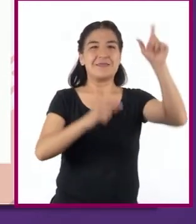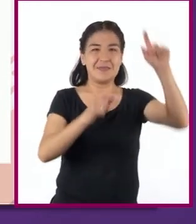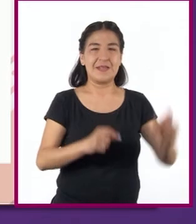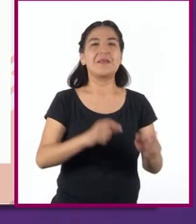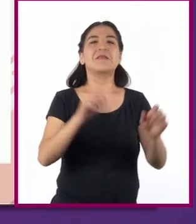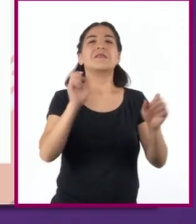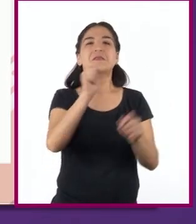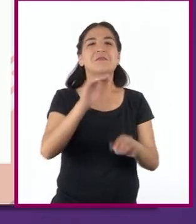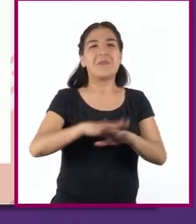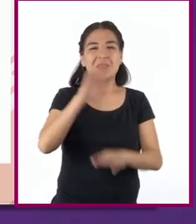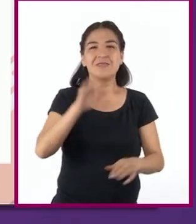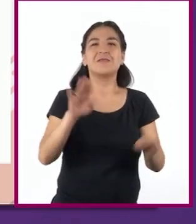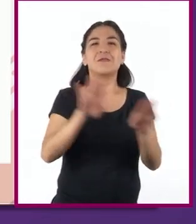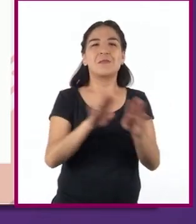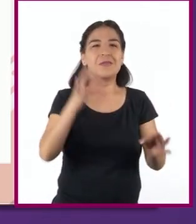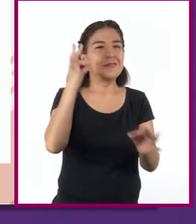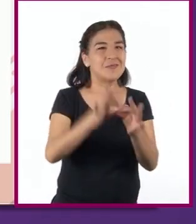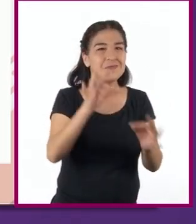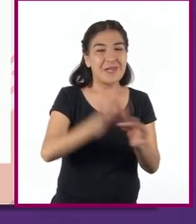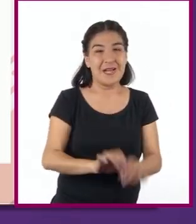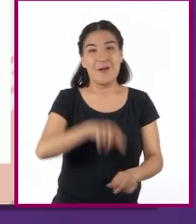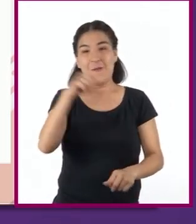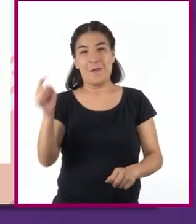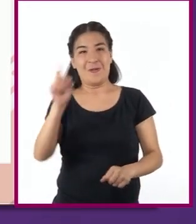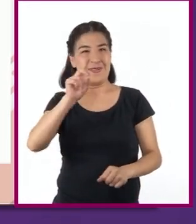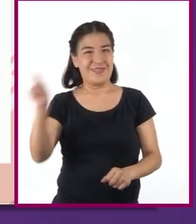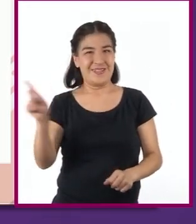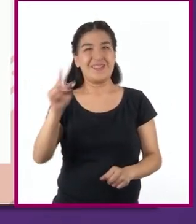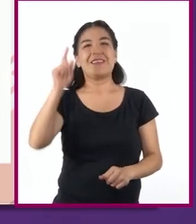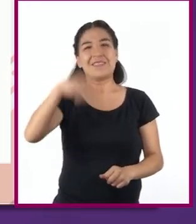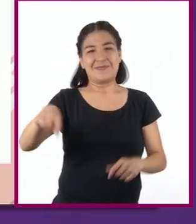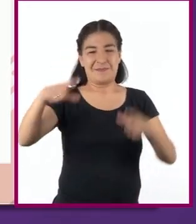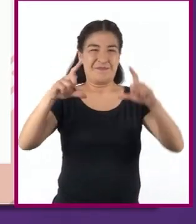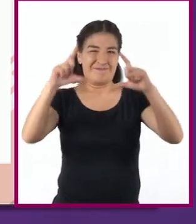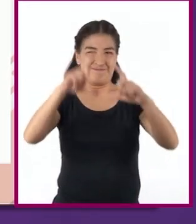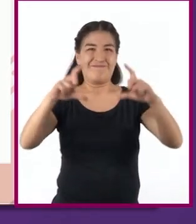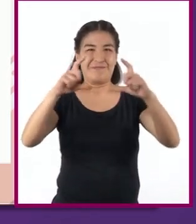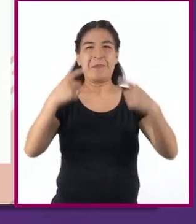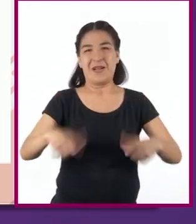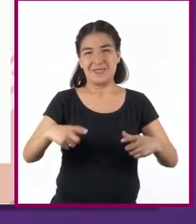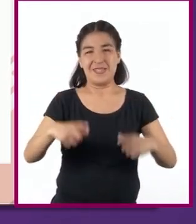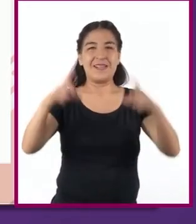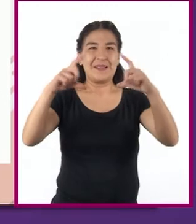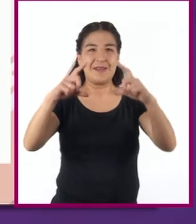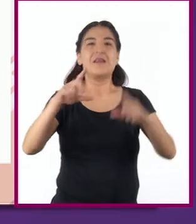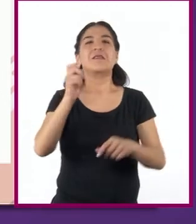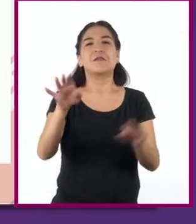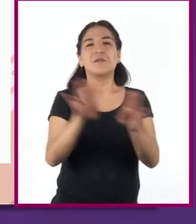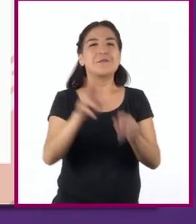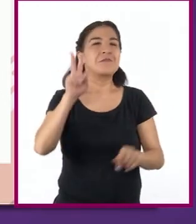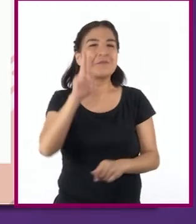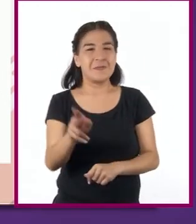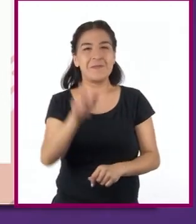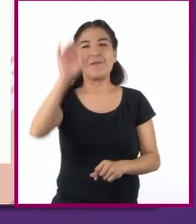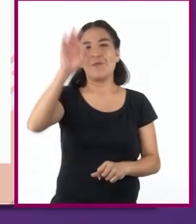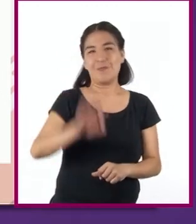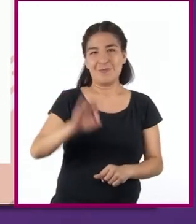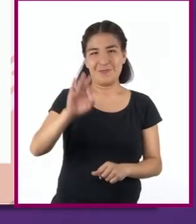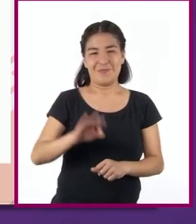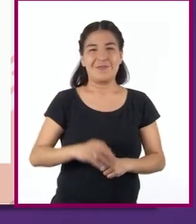de asistencia mientras que en la del lado derecho que es una gráfica de pastel se observa el porcentaje.